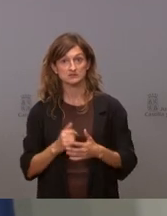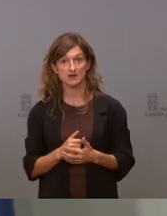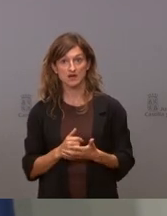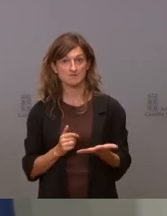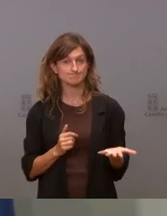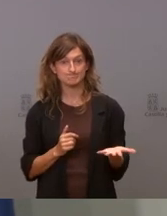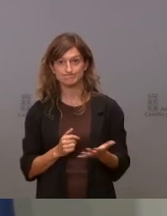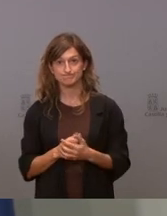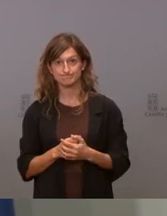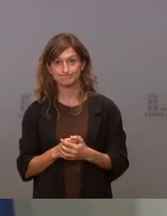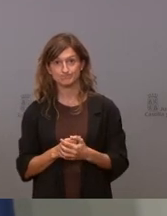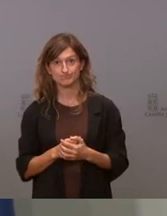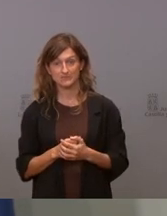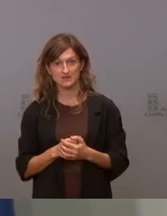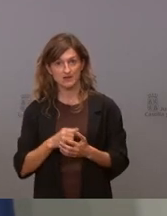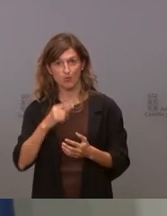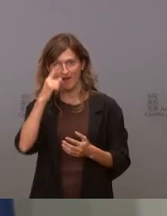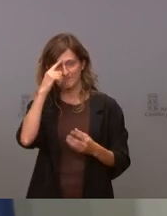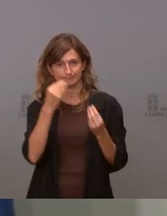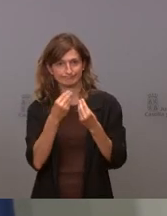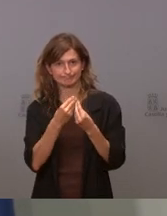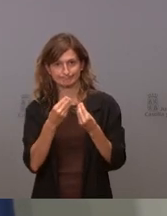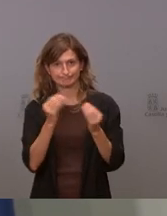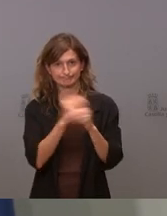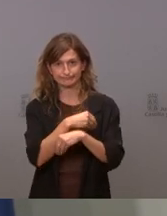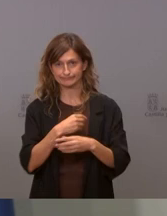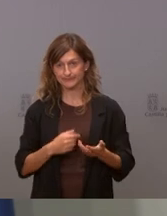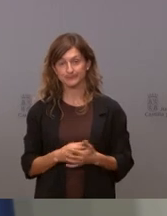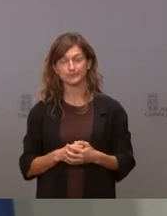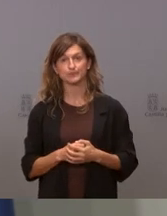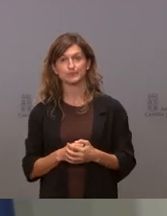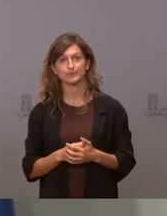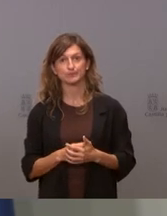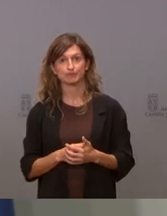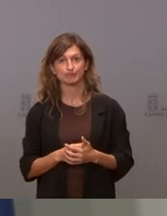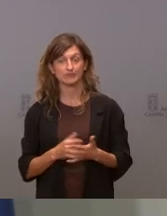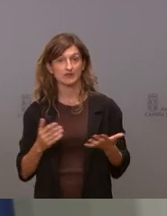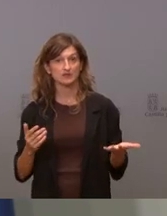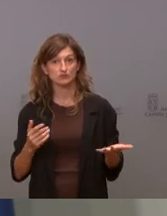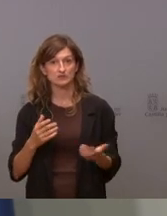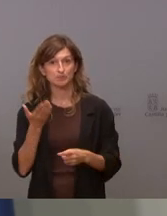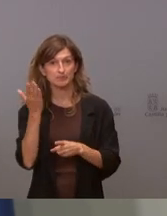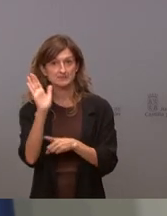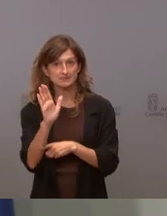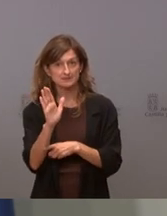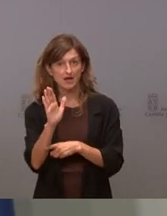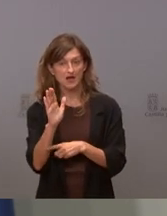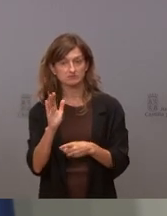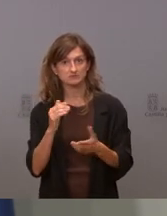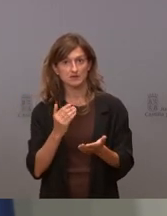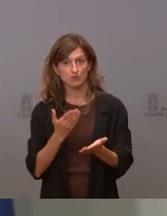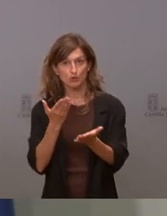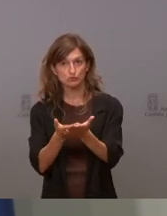que que son incongruentes con las cosas que dice es decir no se puede presentar una